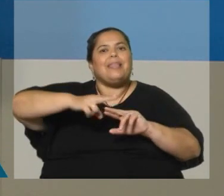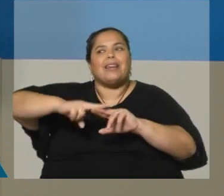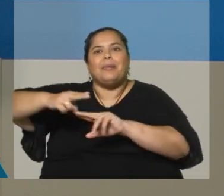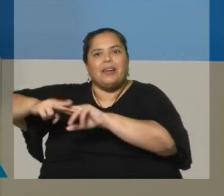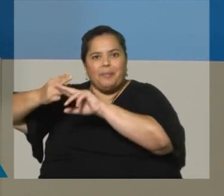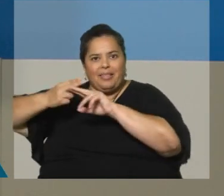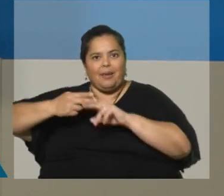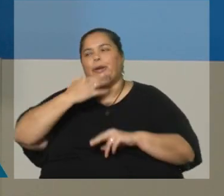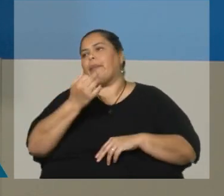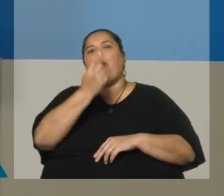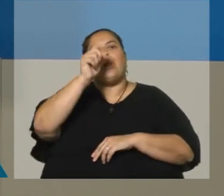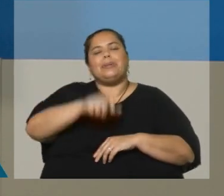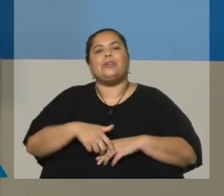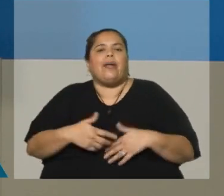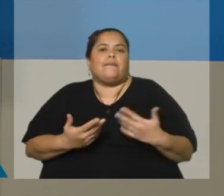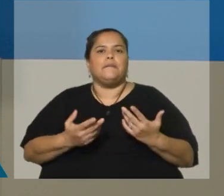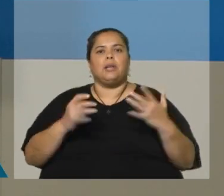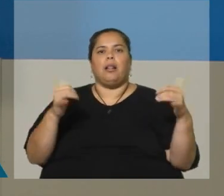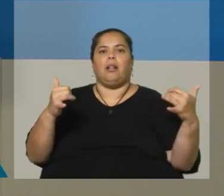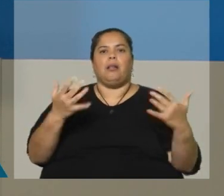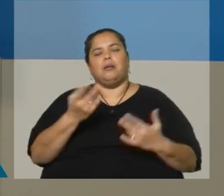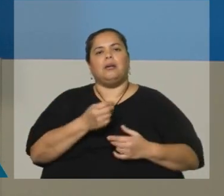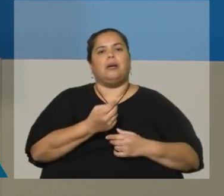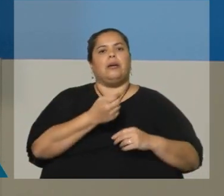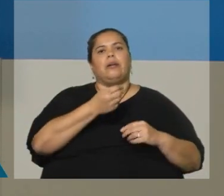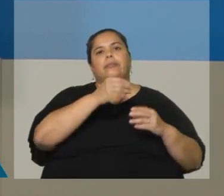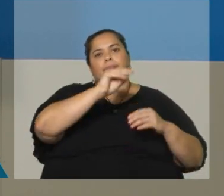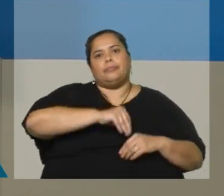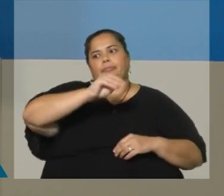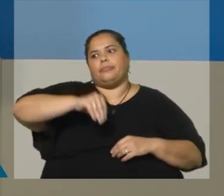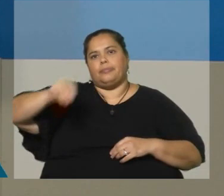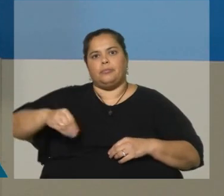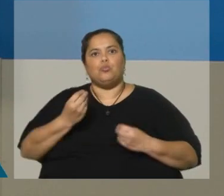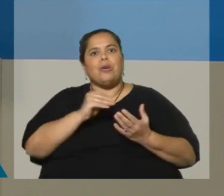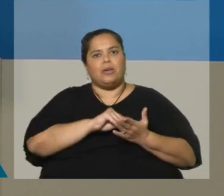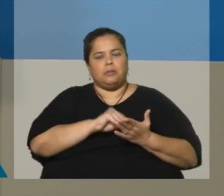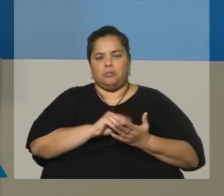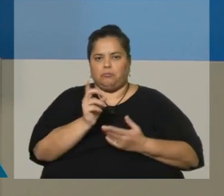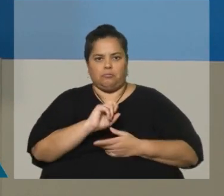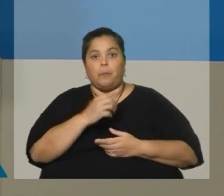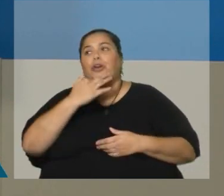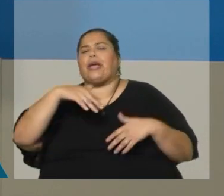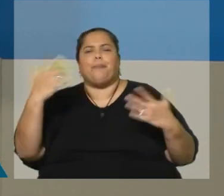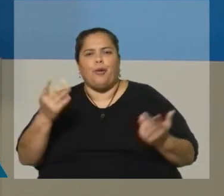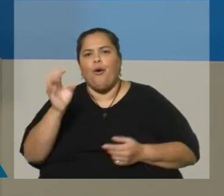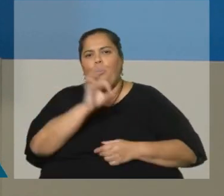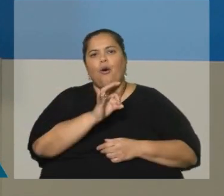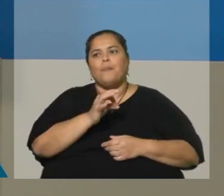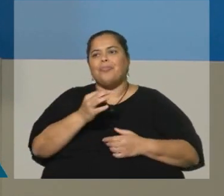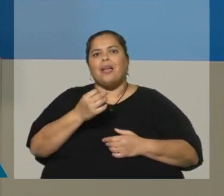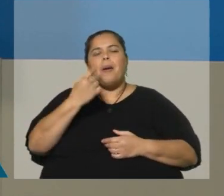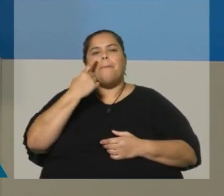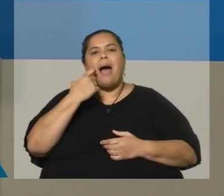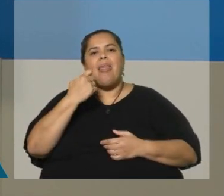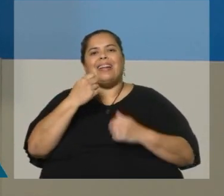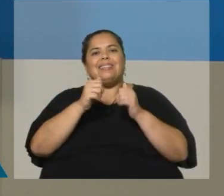para mejorar la calidad de los datos. Por ejemplo, hijos de padres separados que sean reportados en dos hogares distintos.